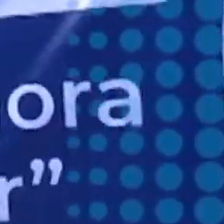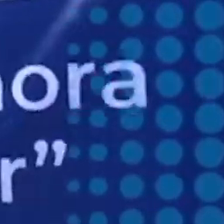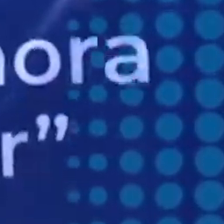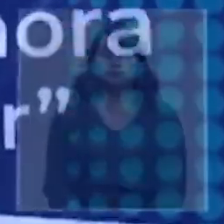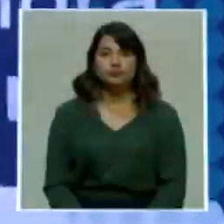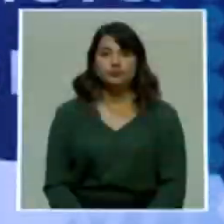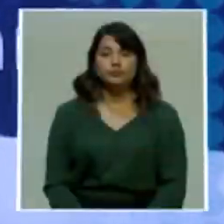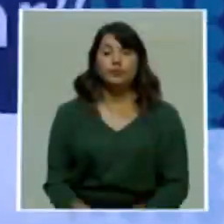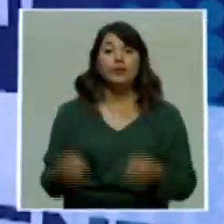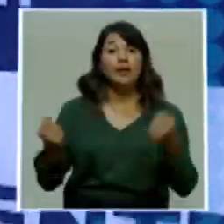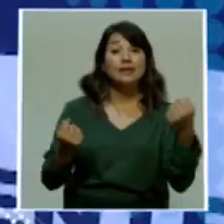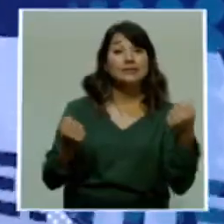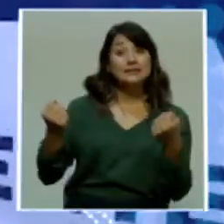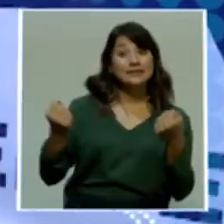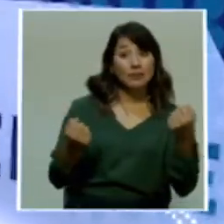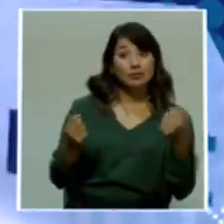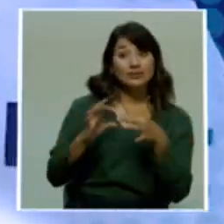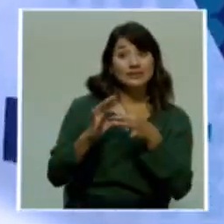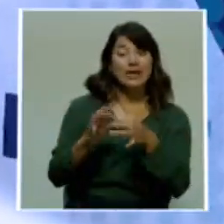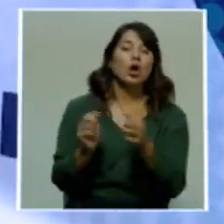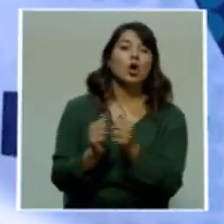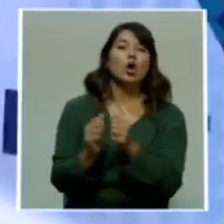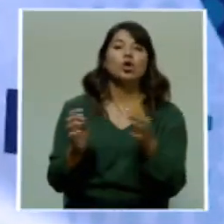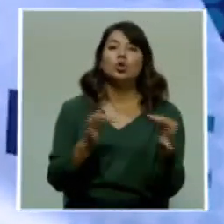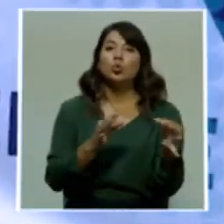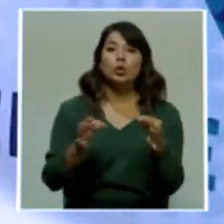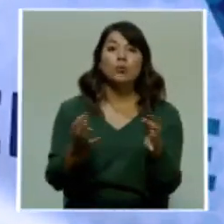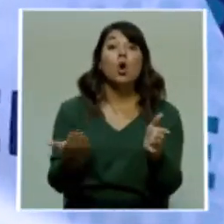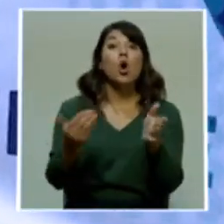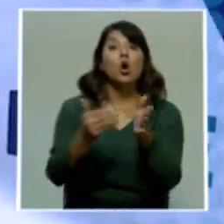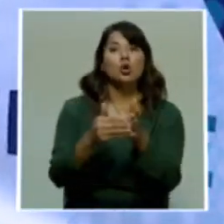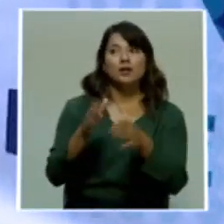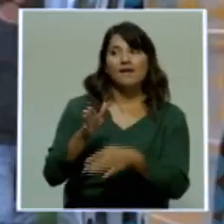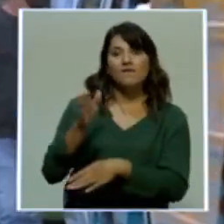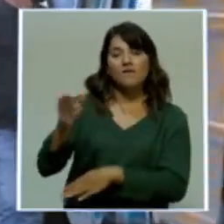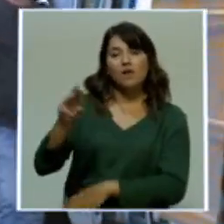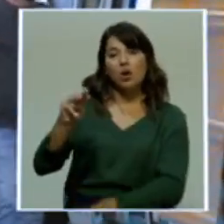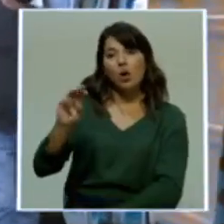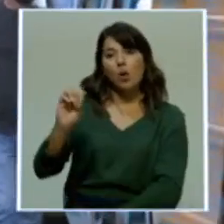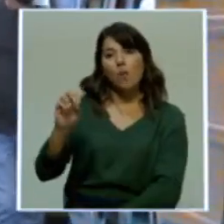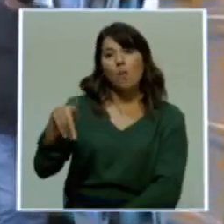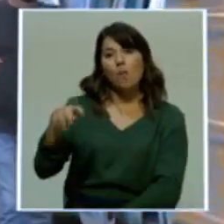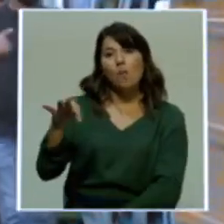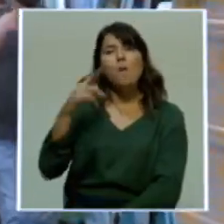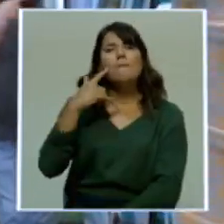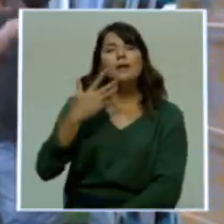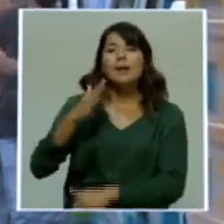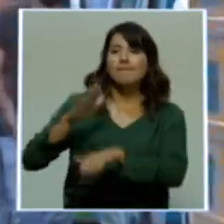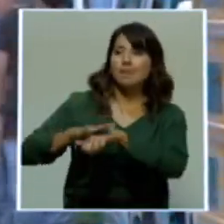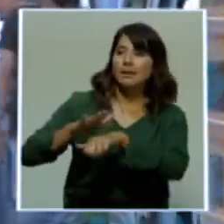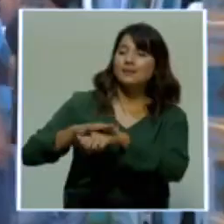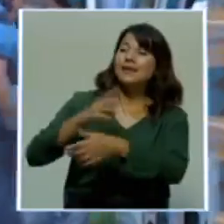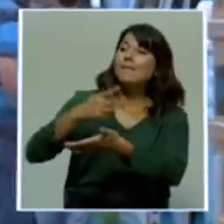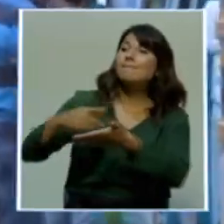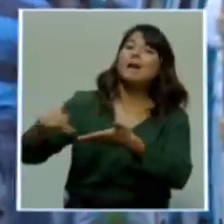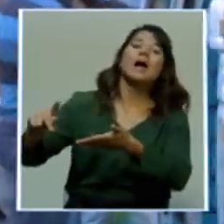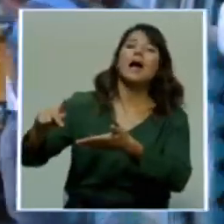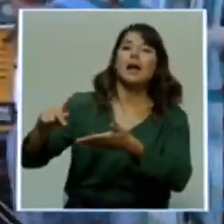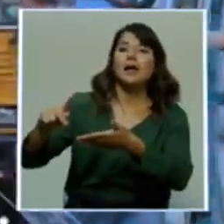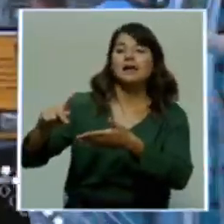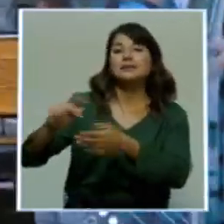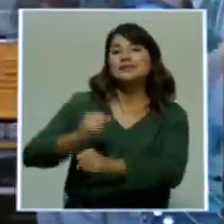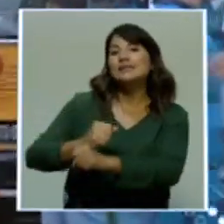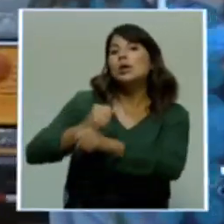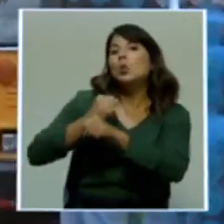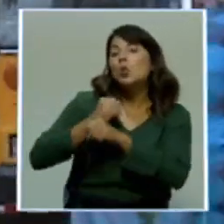Los transportistas de turismo llegaron nuevamente a las afueras del MOC para pedir que les permitan el pago fraccionado de su canon para operar. El